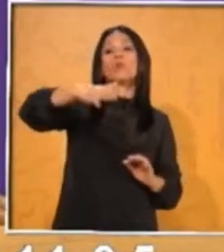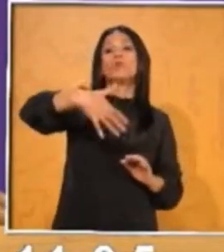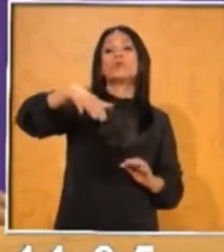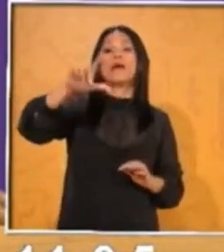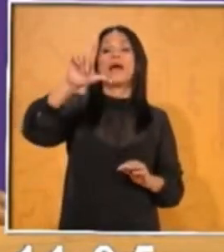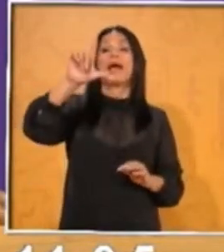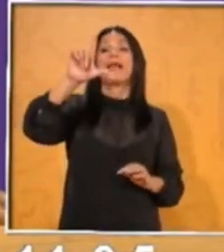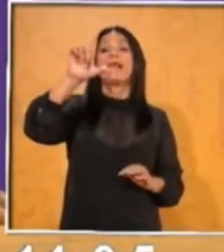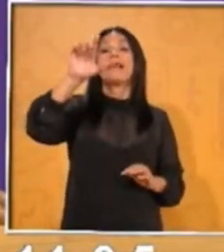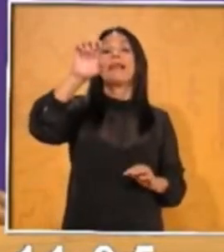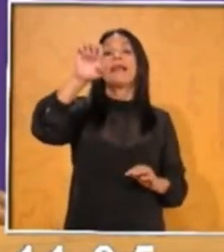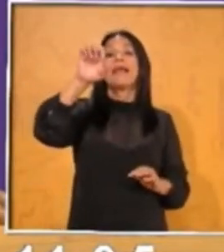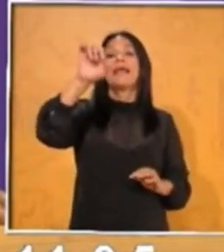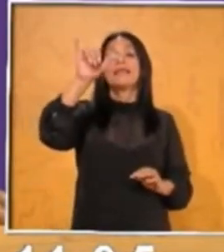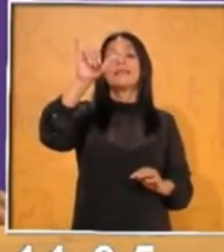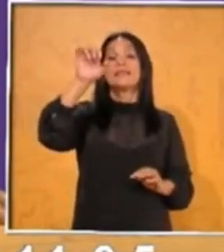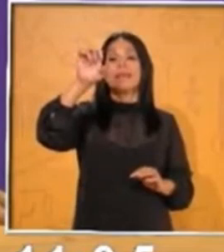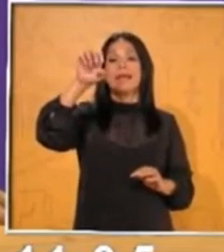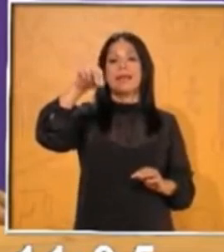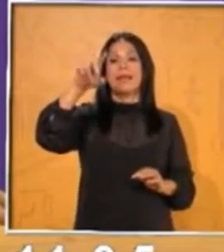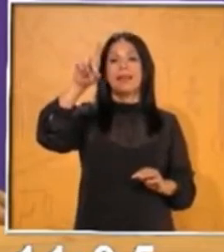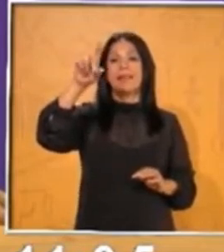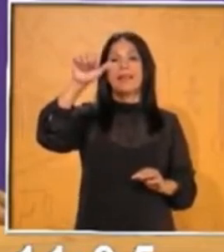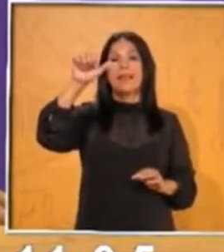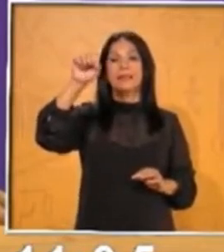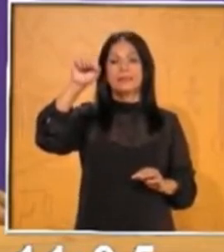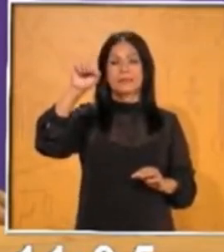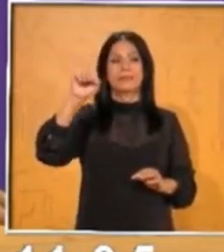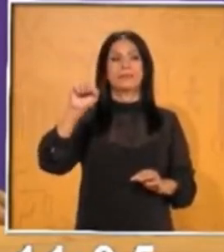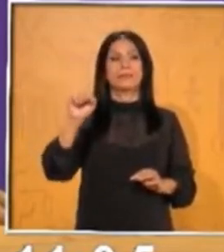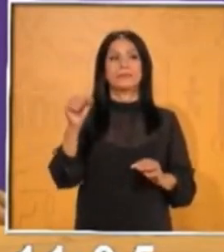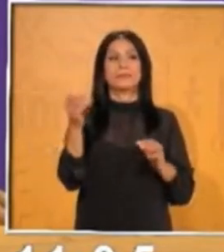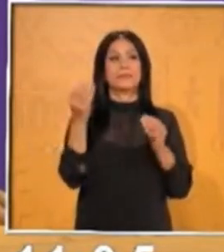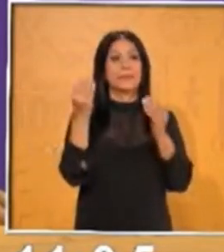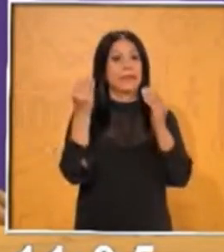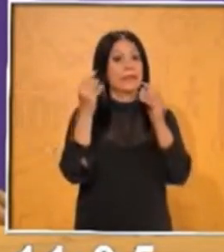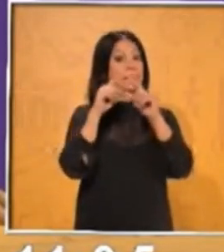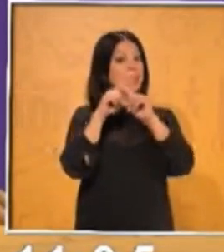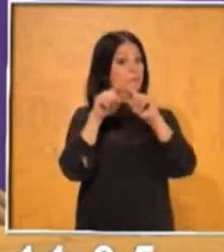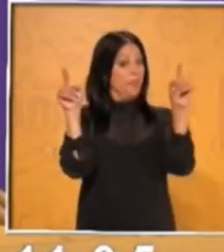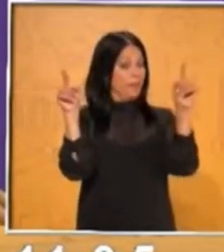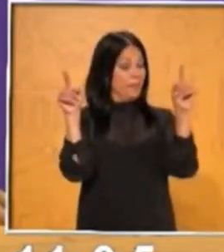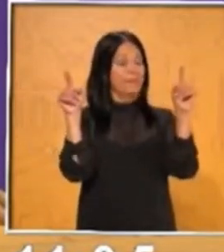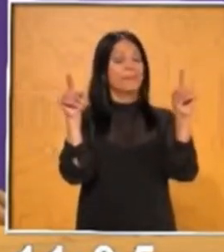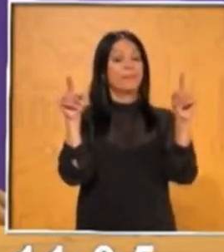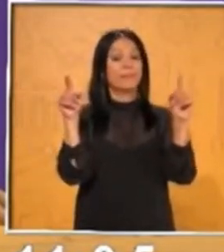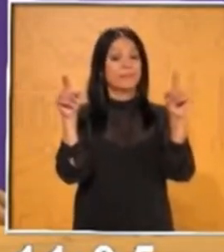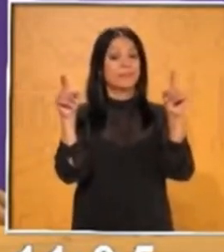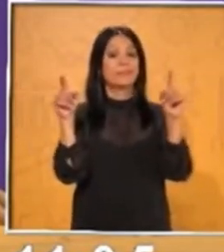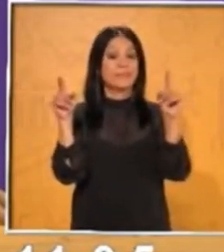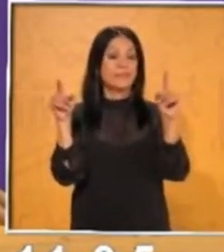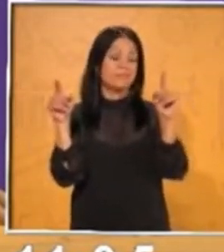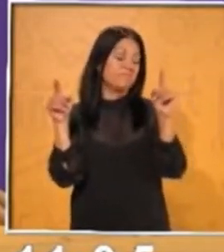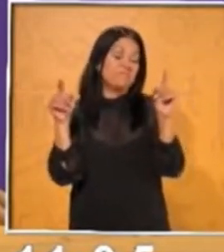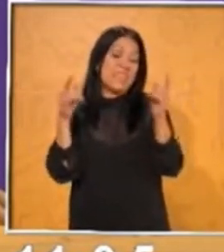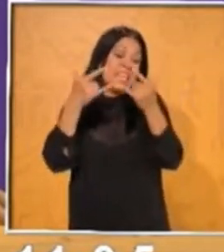algún familiar que te lo cuente y te aseguro que mínimo vas a encontrar tres versiones diferentes de esta leyenda. ¿Ok? Hasta